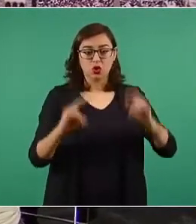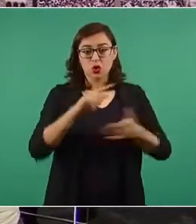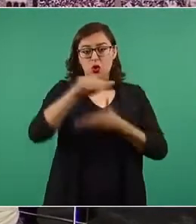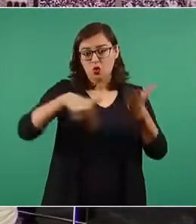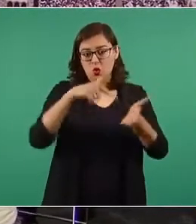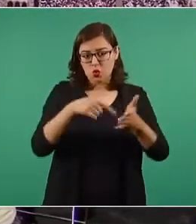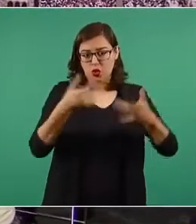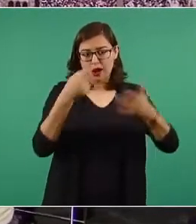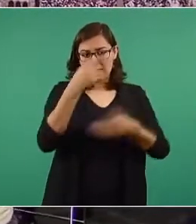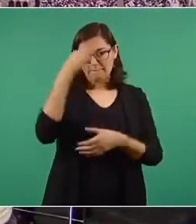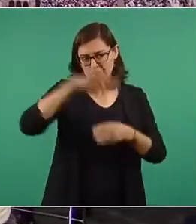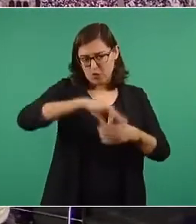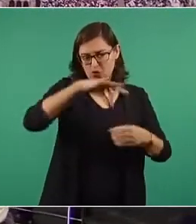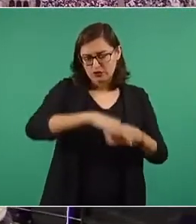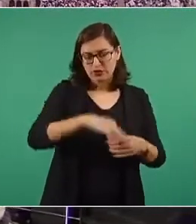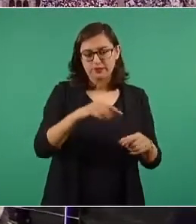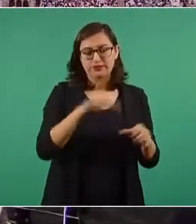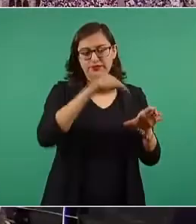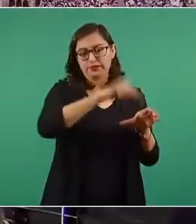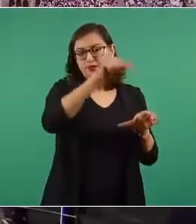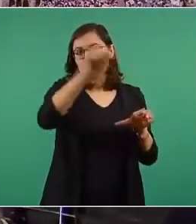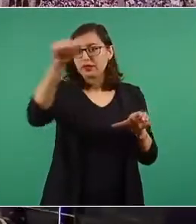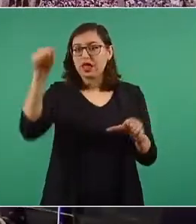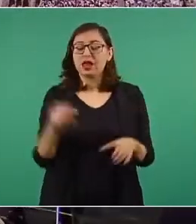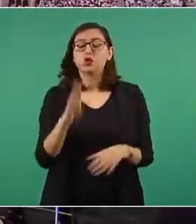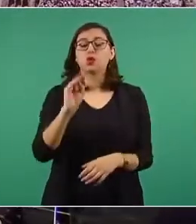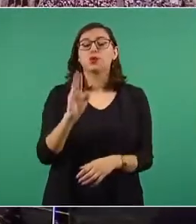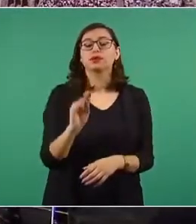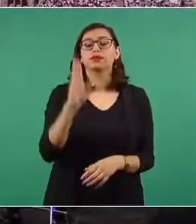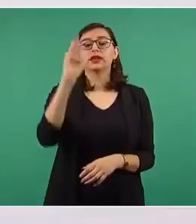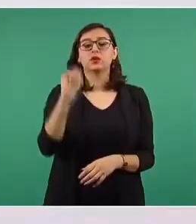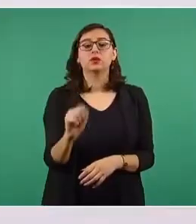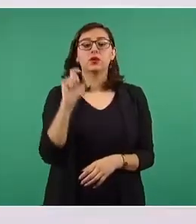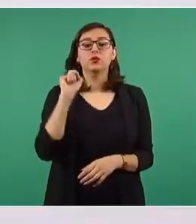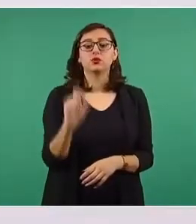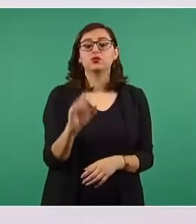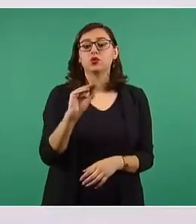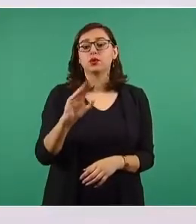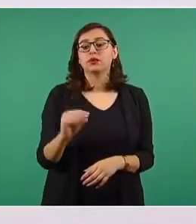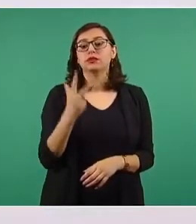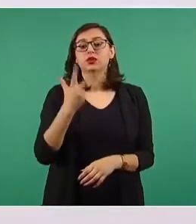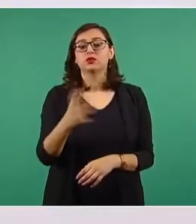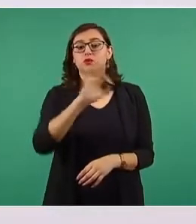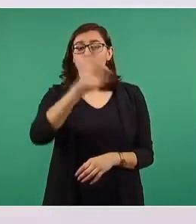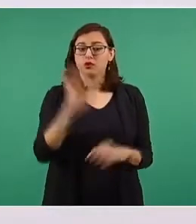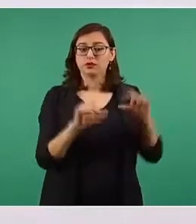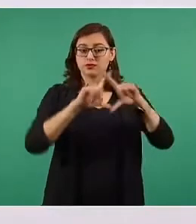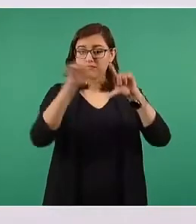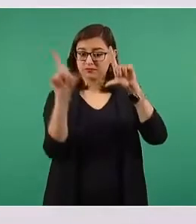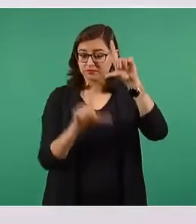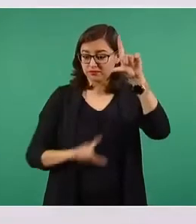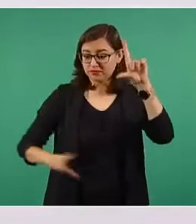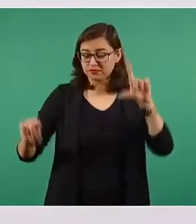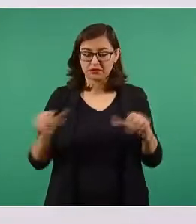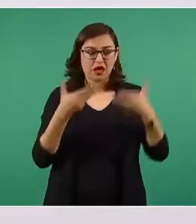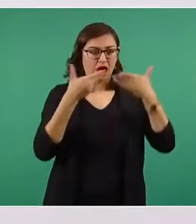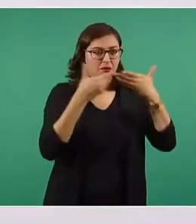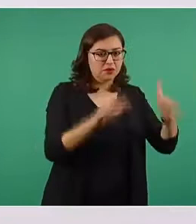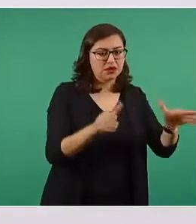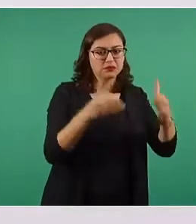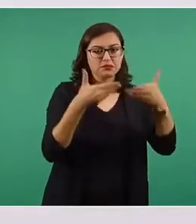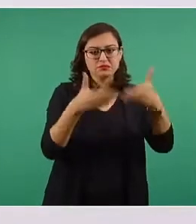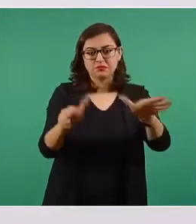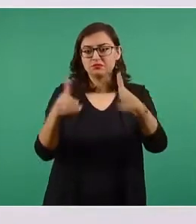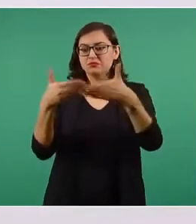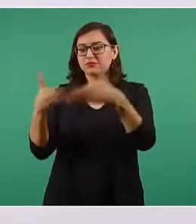.98 por ciento de lo programado y sólo 32